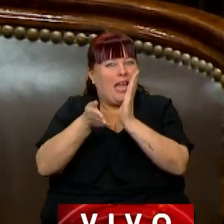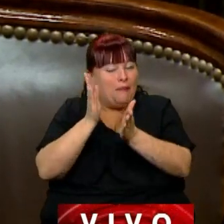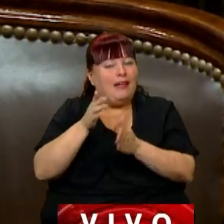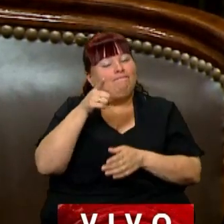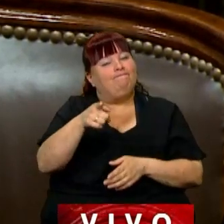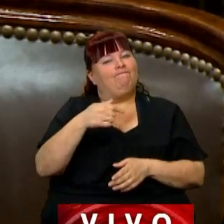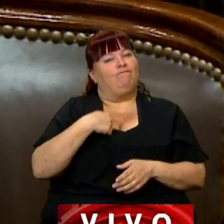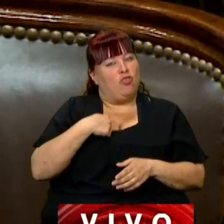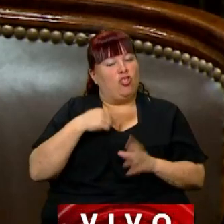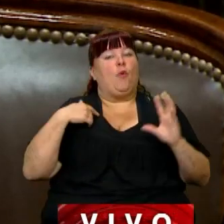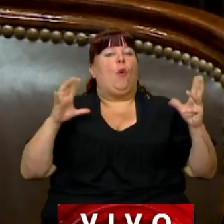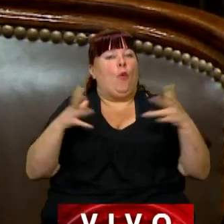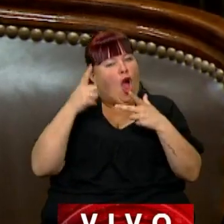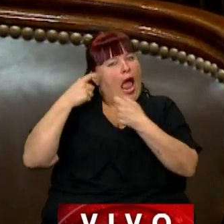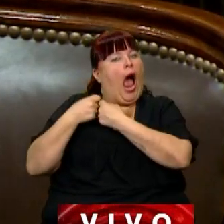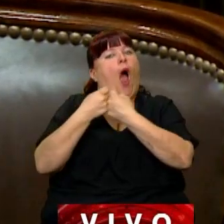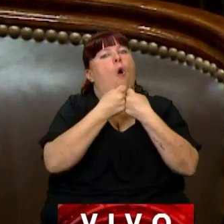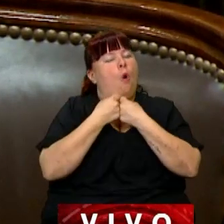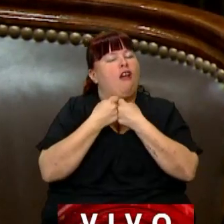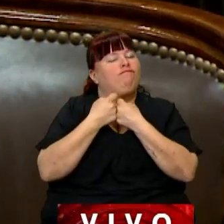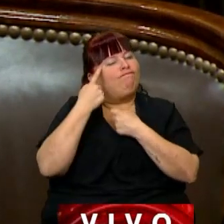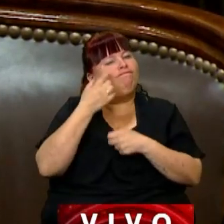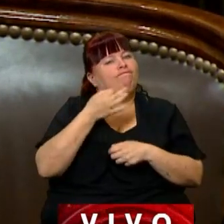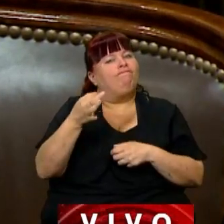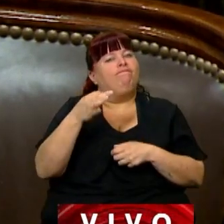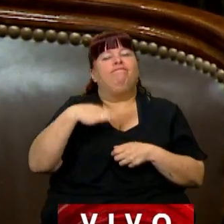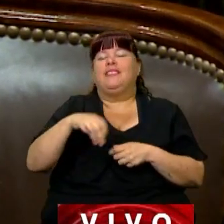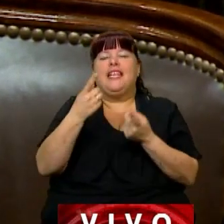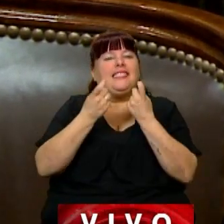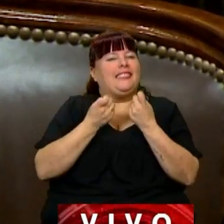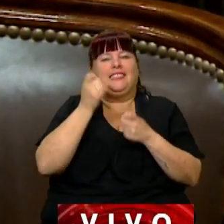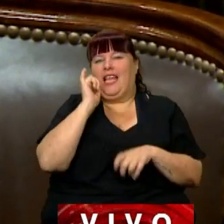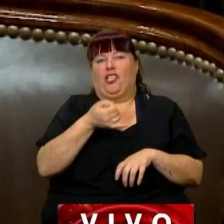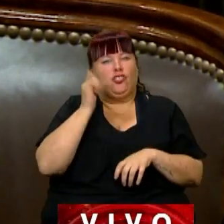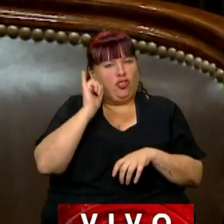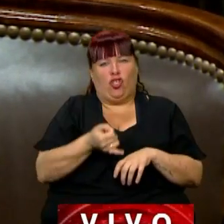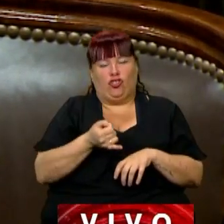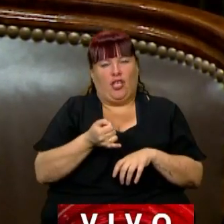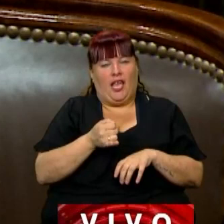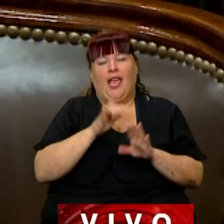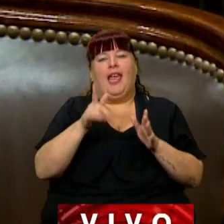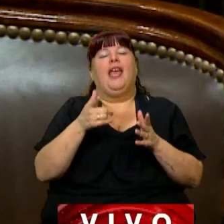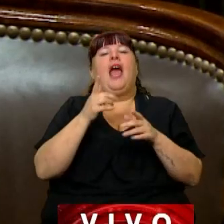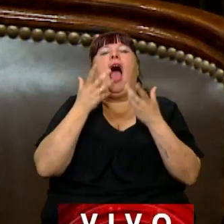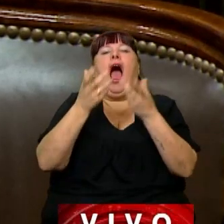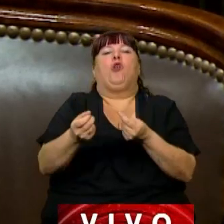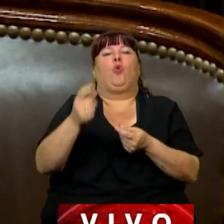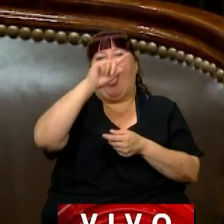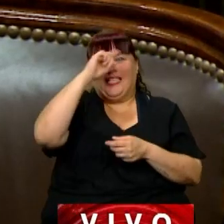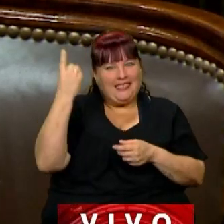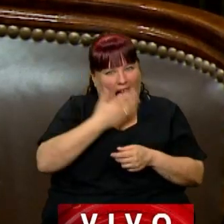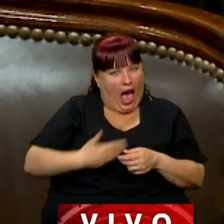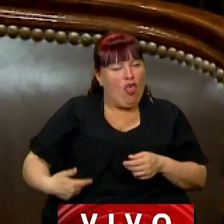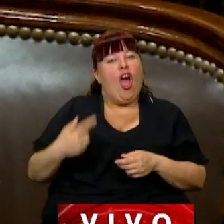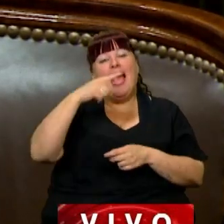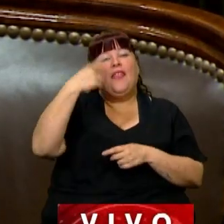donde yo y mi bloque coincidimos en que es necesaria, absolutamente necesaria, la mano del Estado